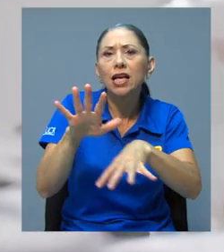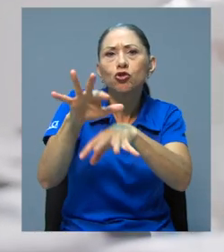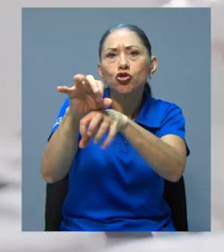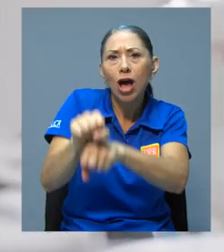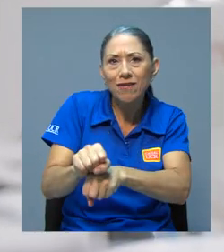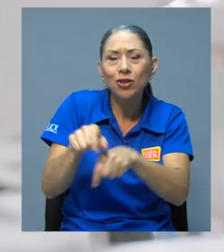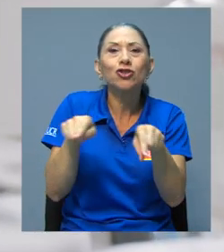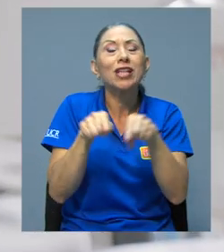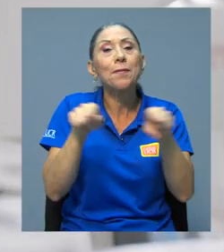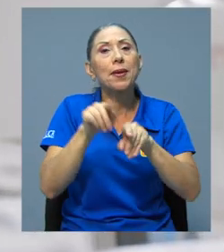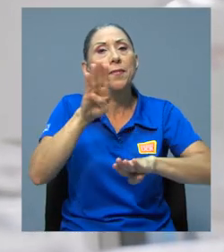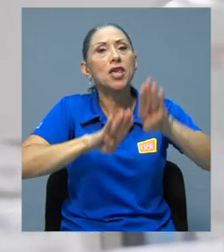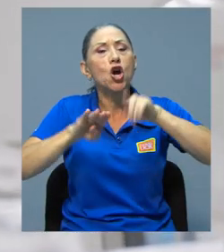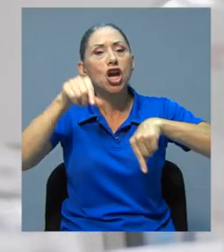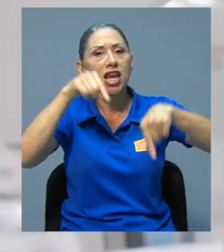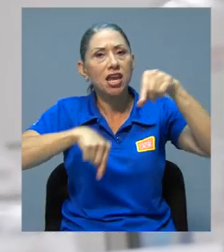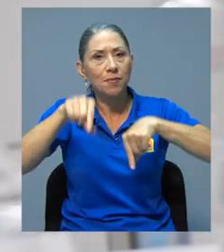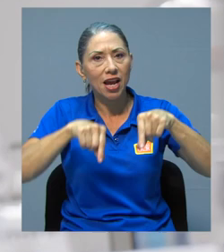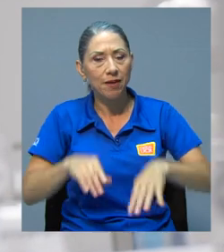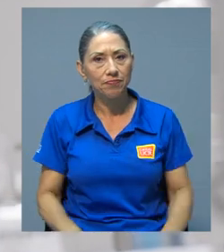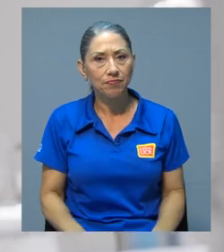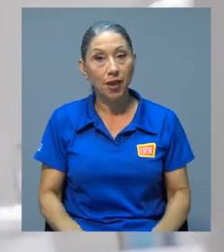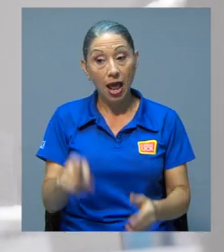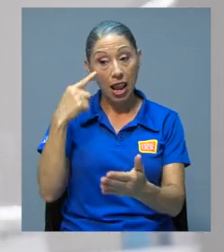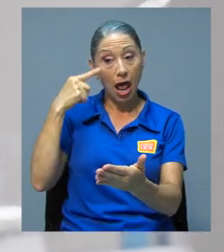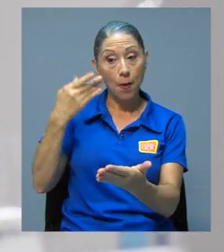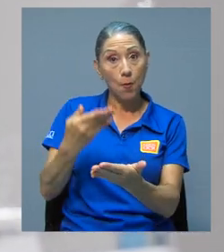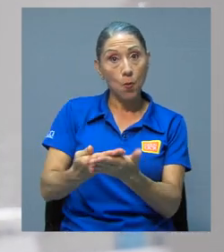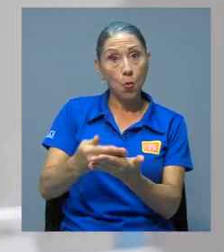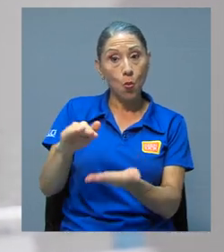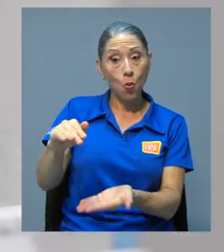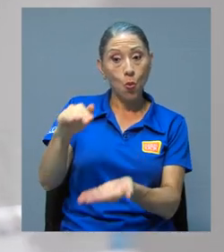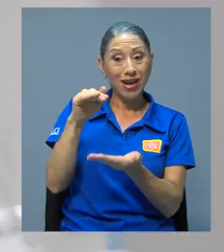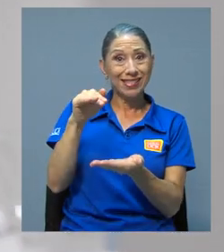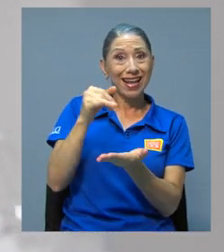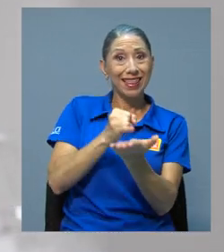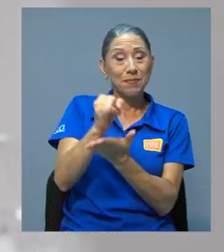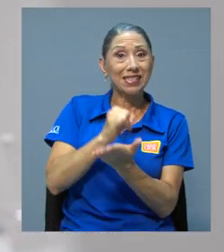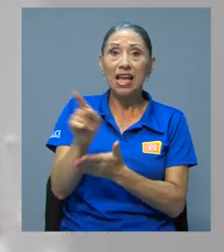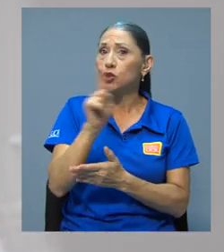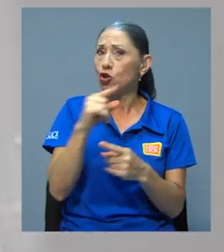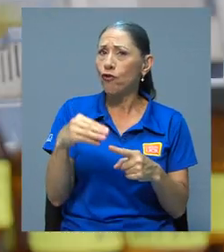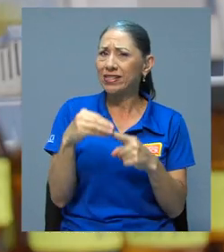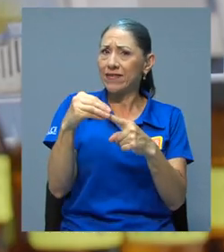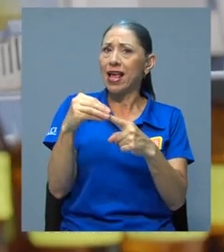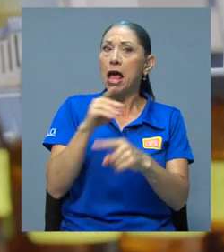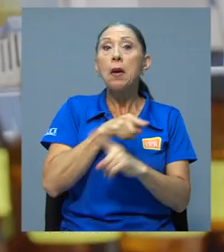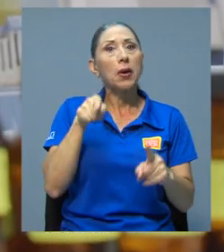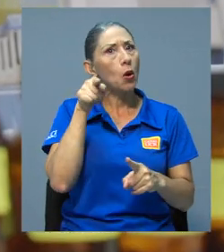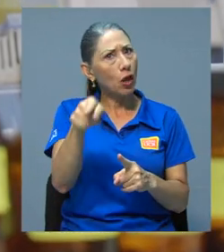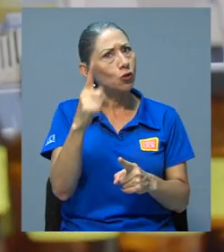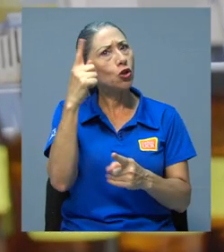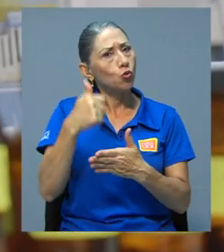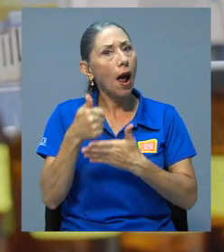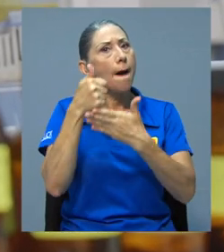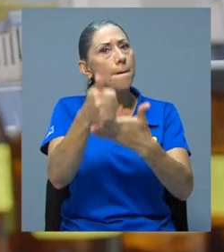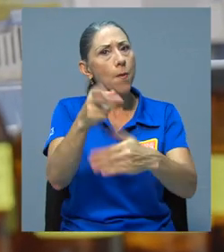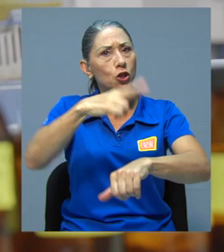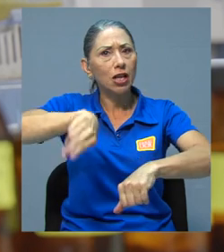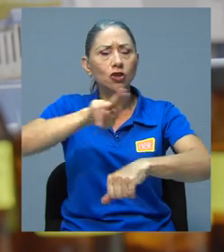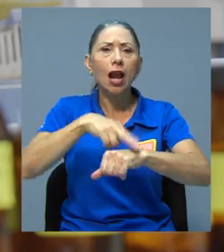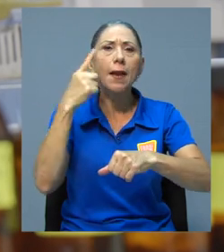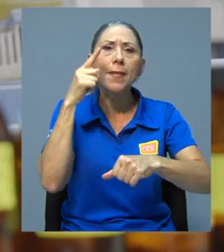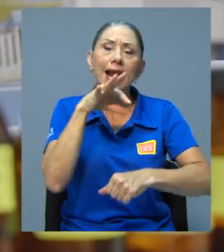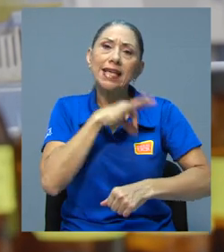también queríamos evaluar la parte bioquímica. Aunque la muestra de esta investigación no fue significativa, resultó ser un aporte nacional para